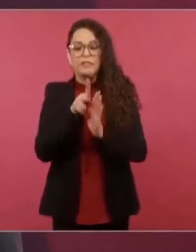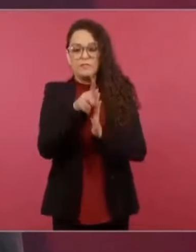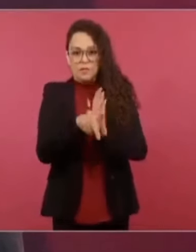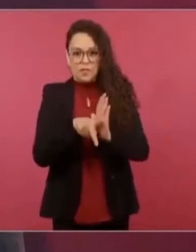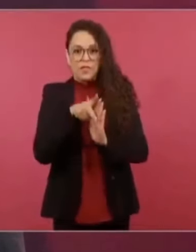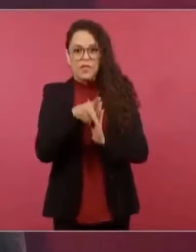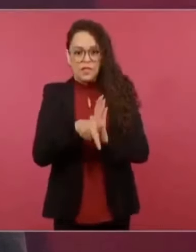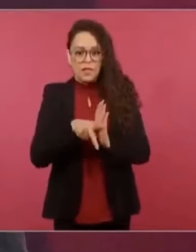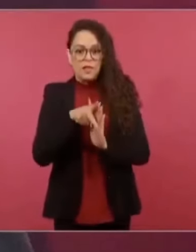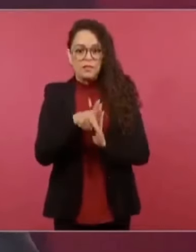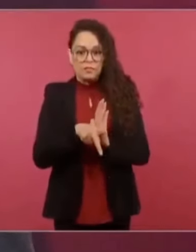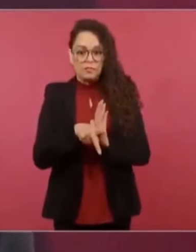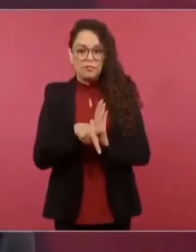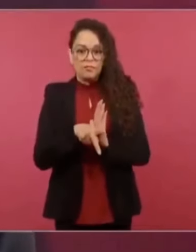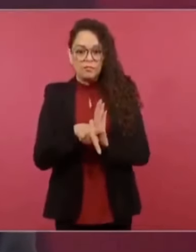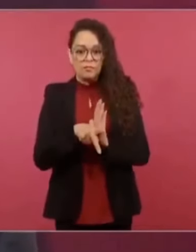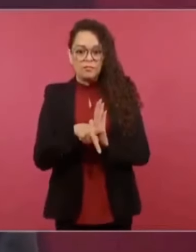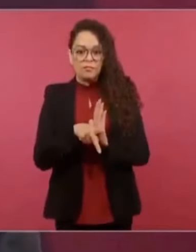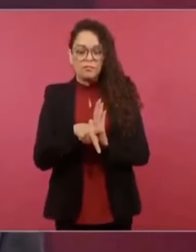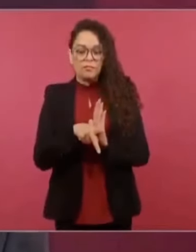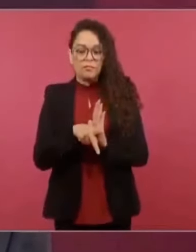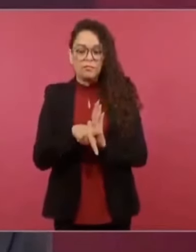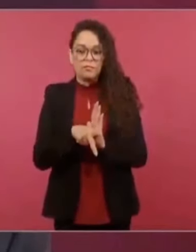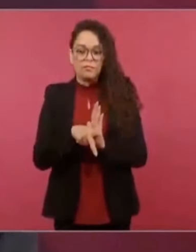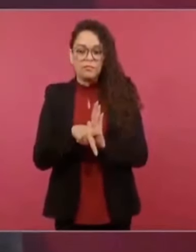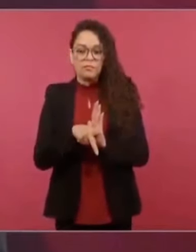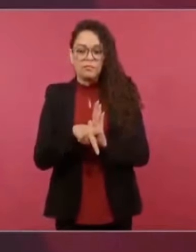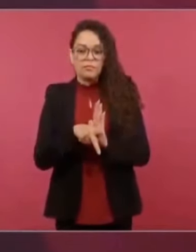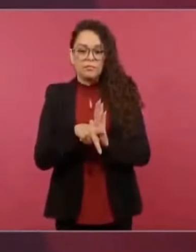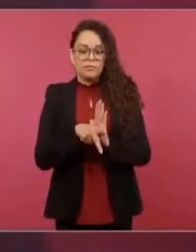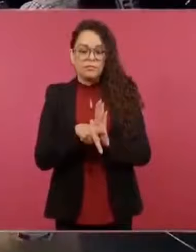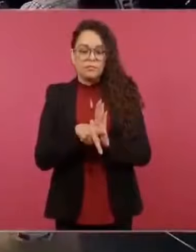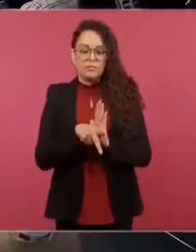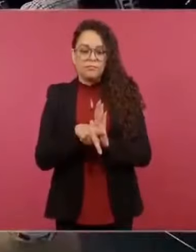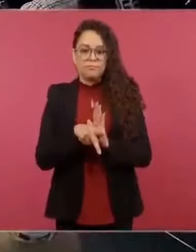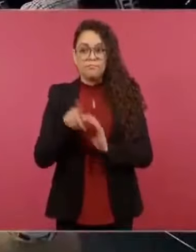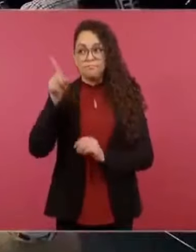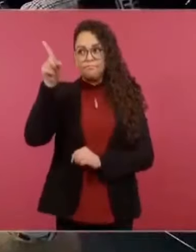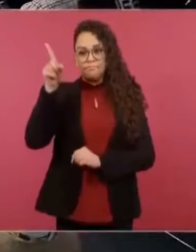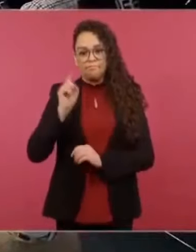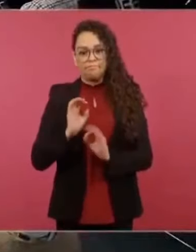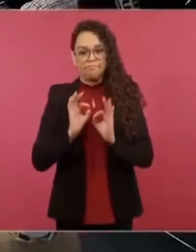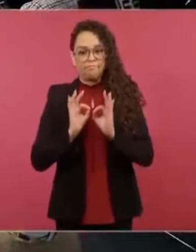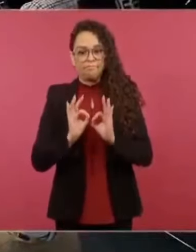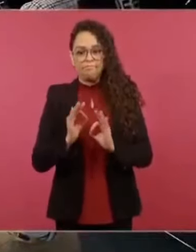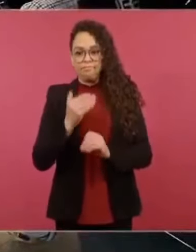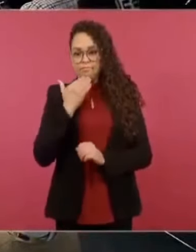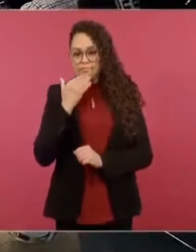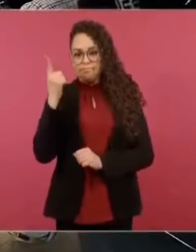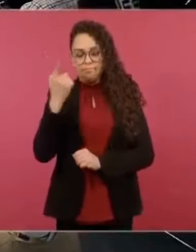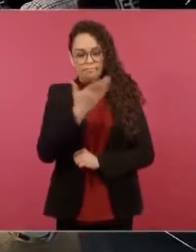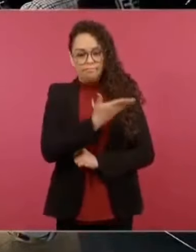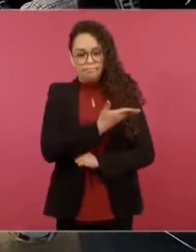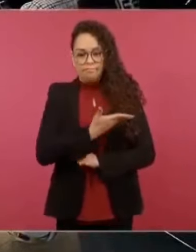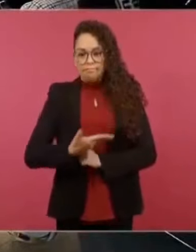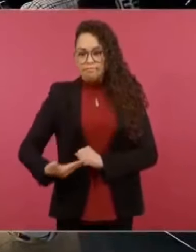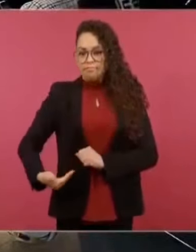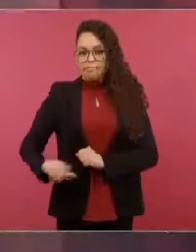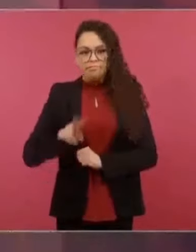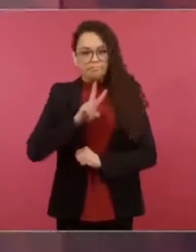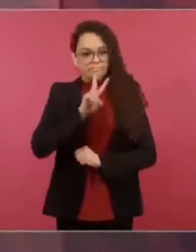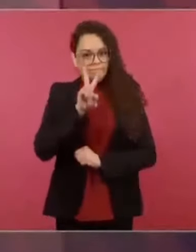Y como es una gente respetuosa de